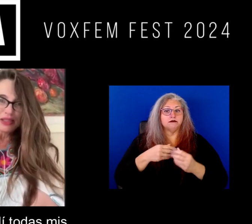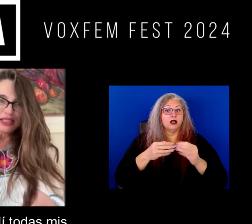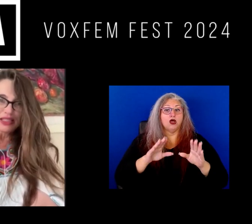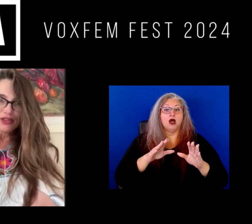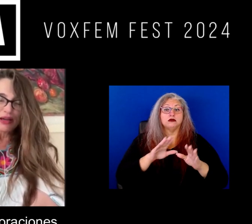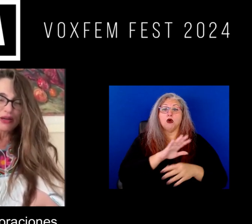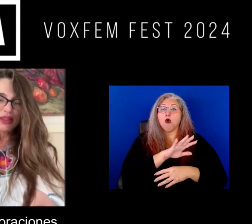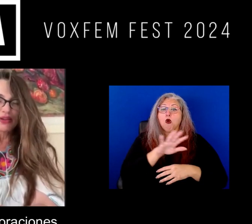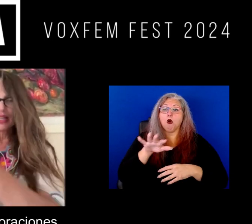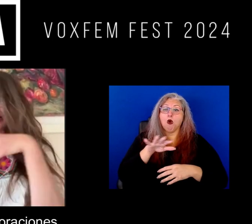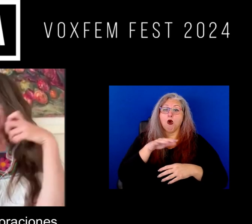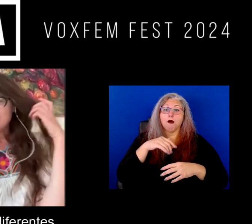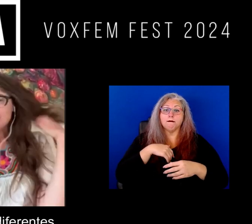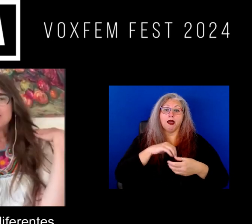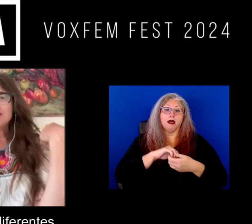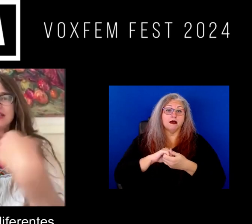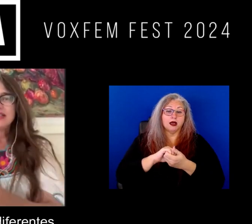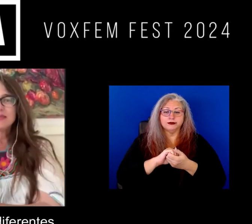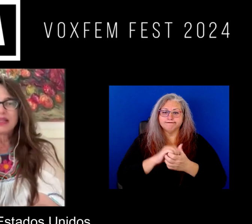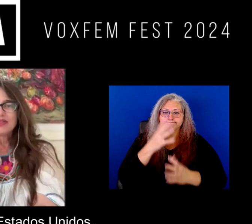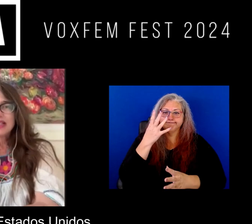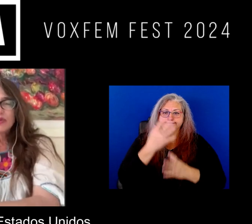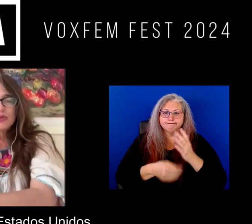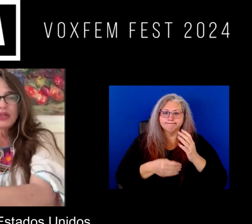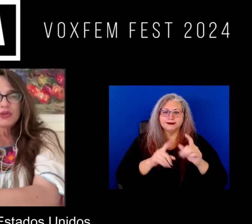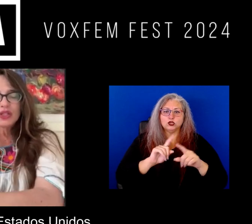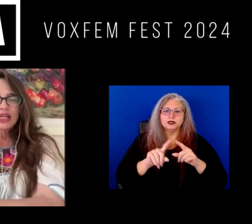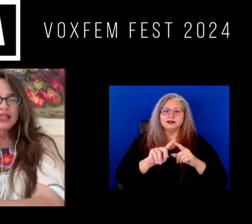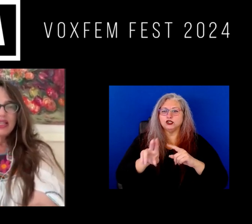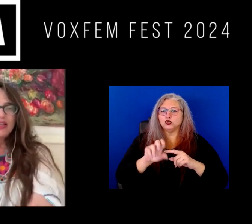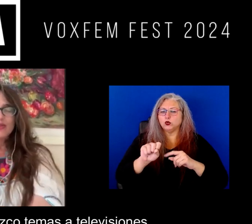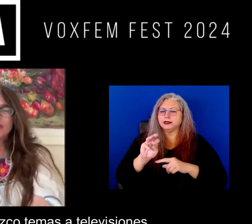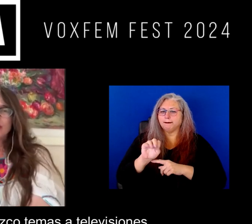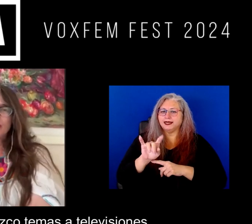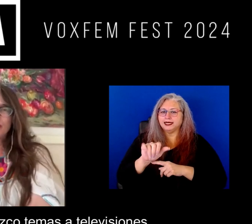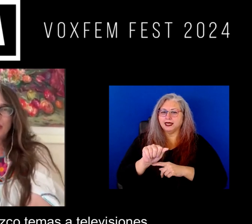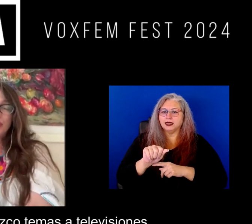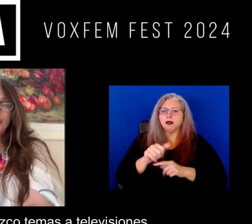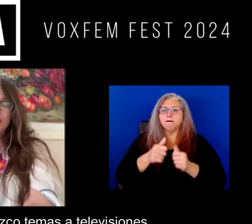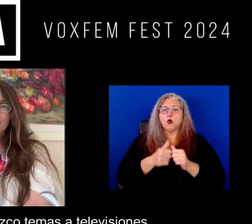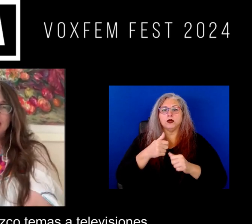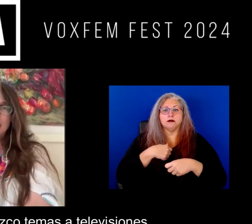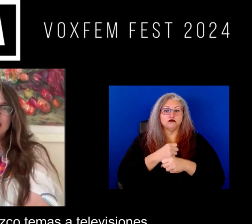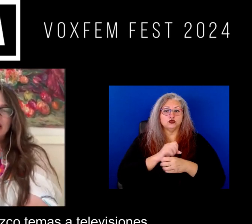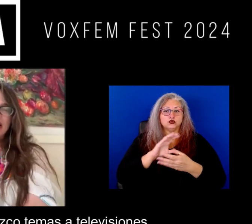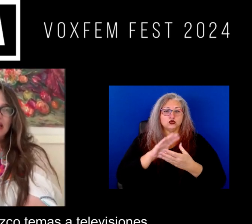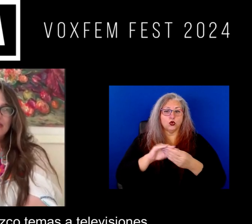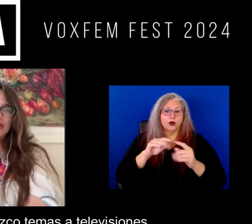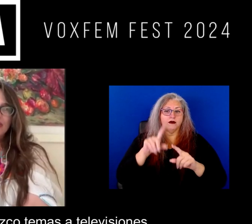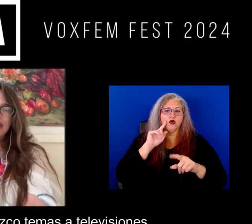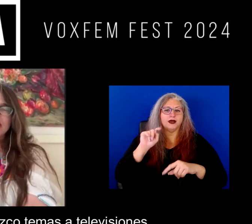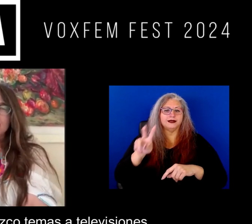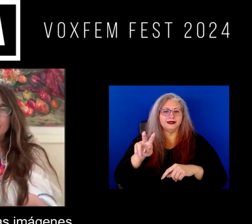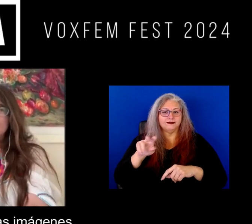todas mis colaboraciones con diferentes medios de Estados Unidos, yo sobre todo produzco temas a